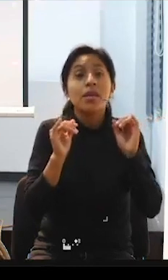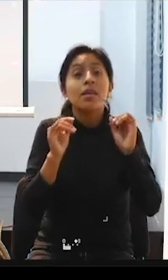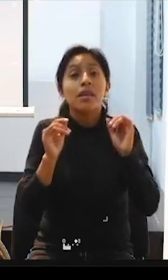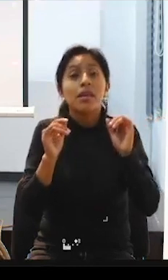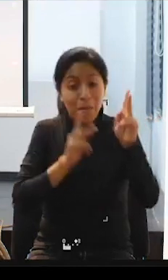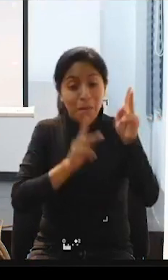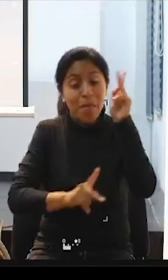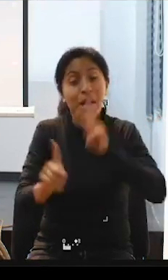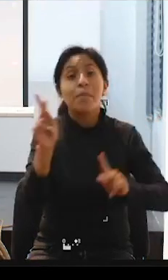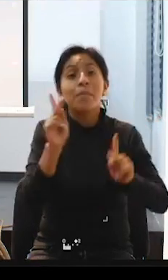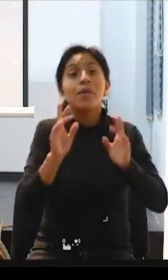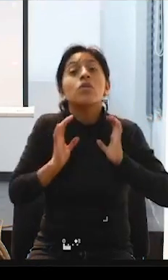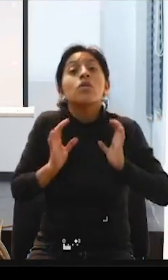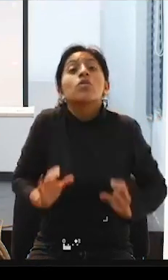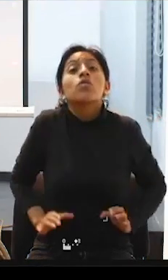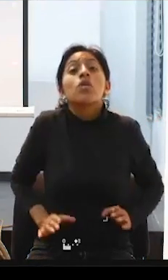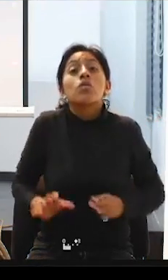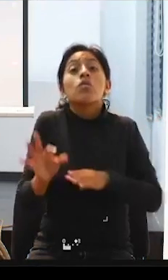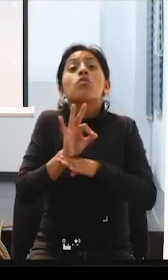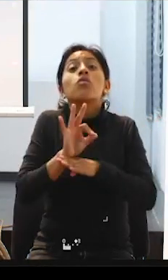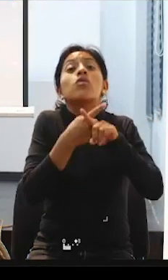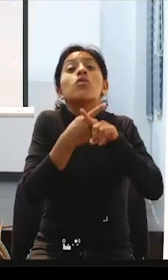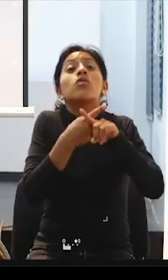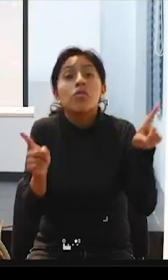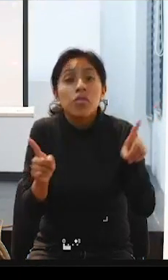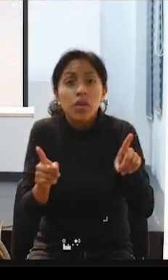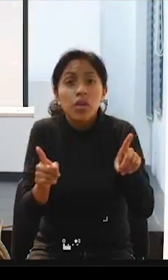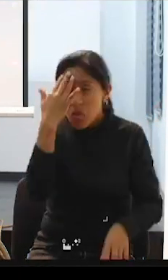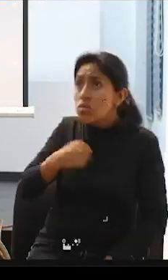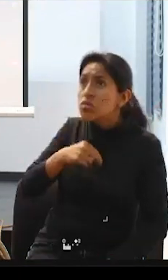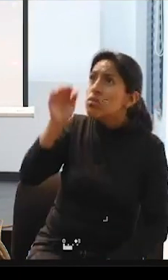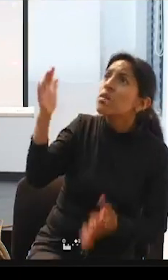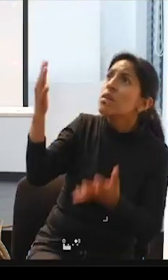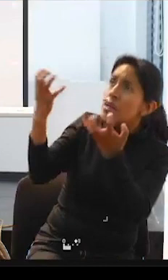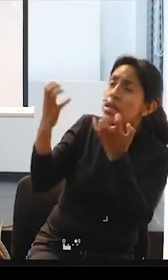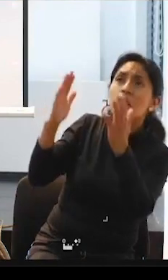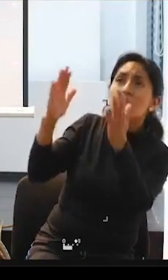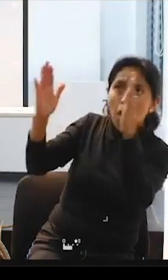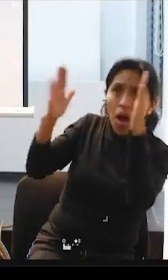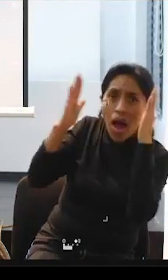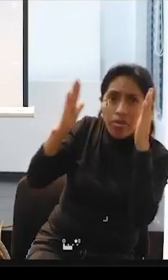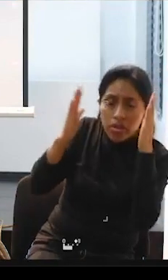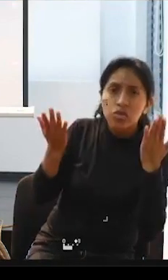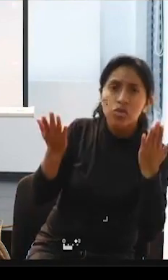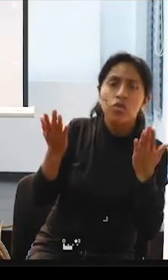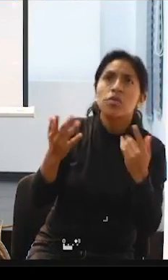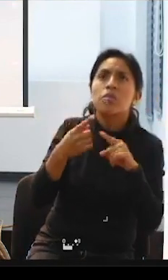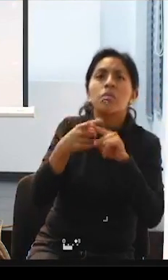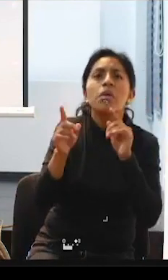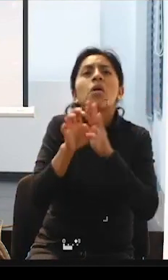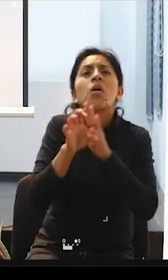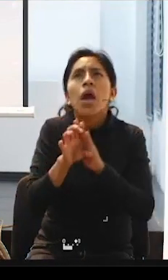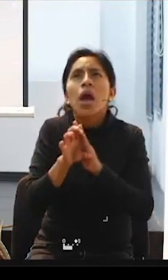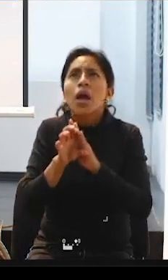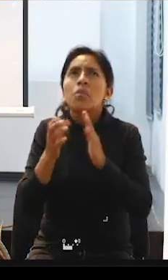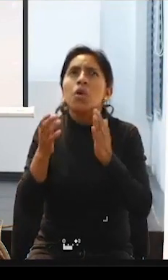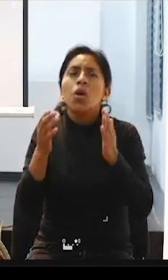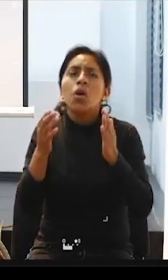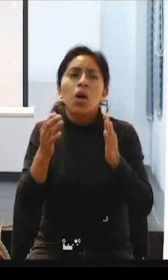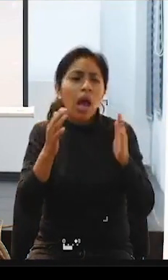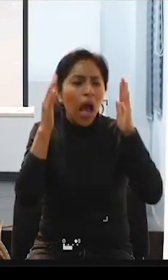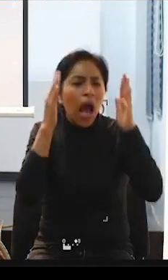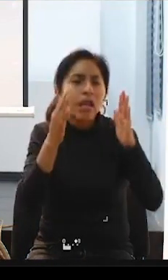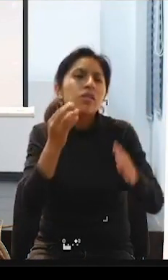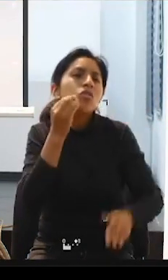porque nosotros también queríamos ser atendidos y no queríamos ser atendidos como hasta entonces en residencias,